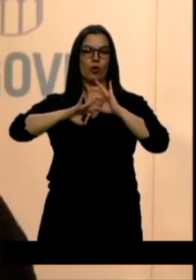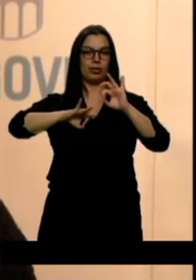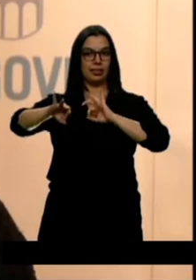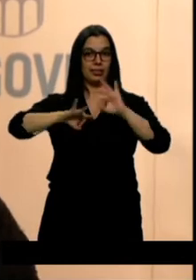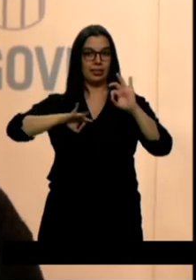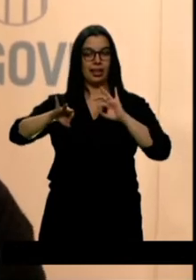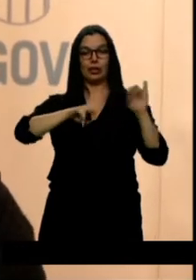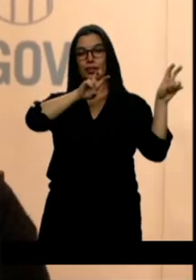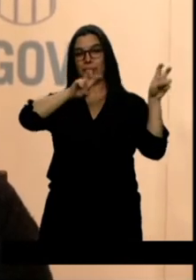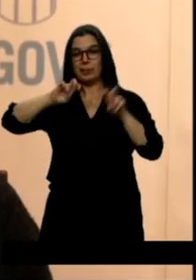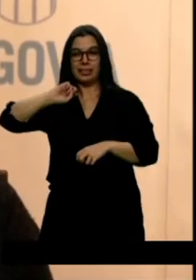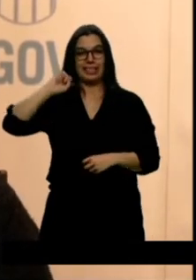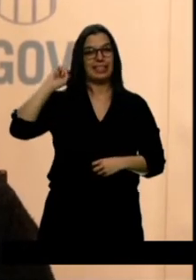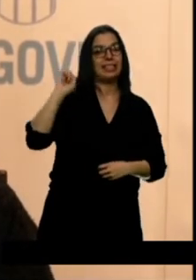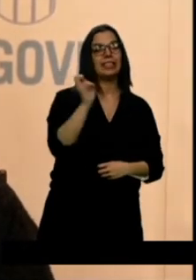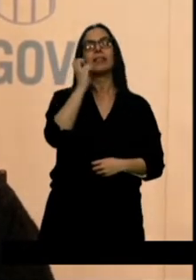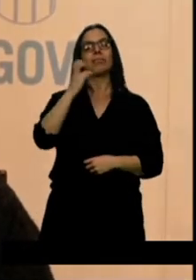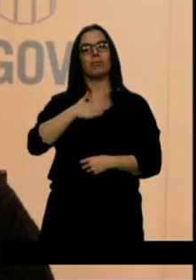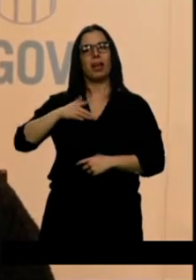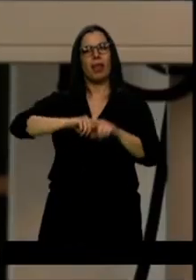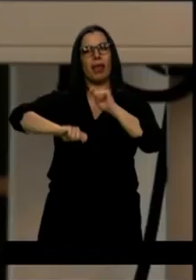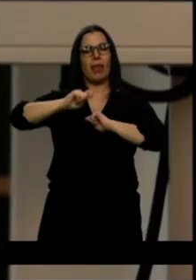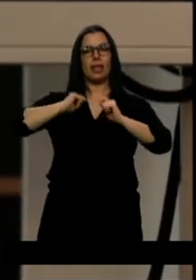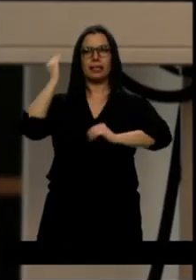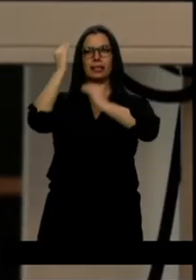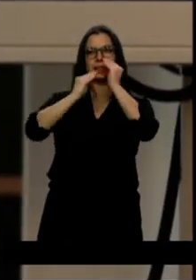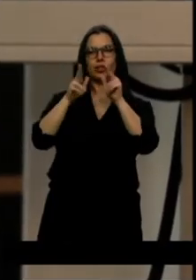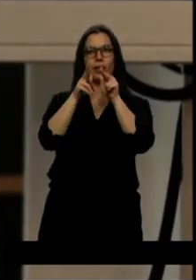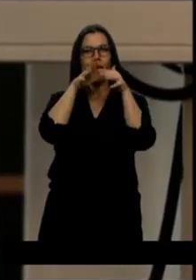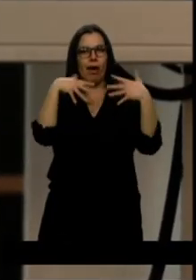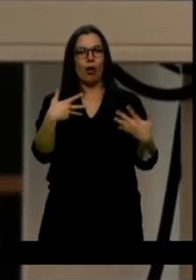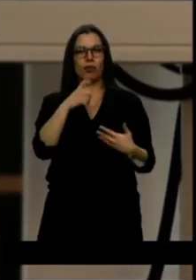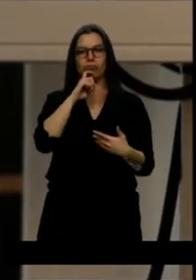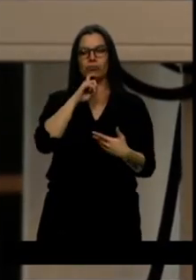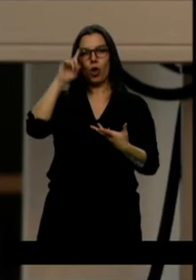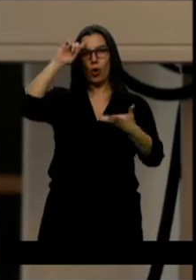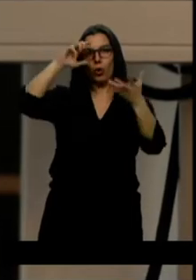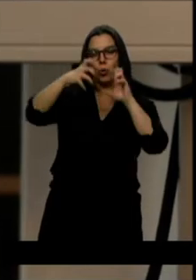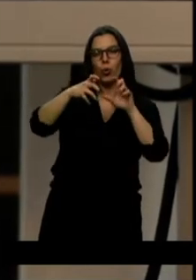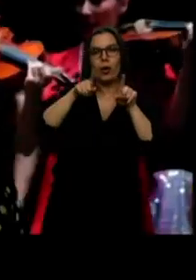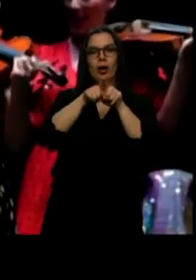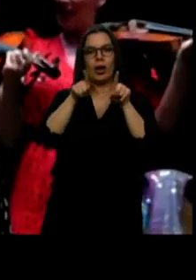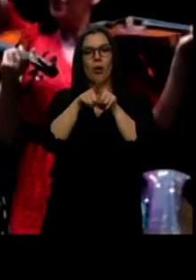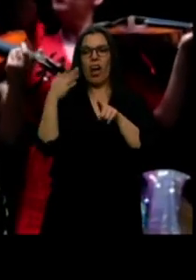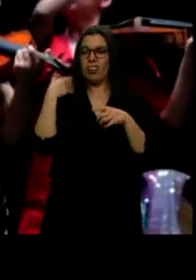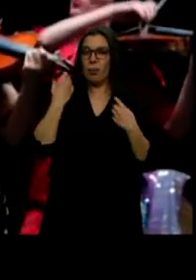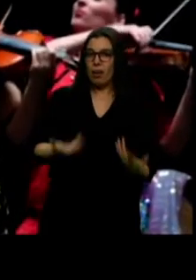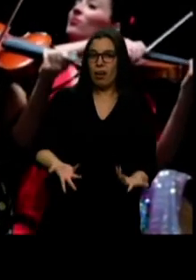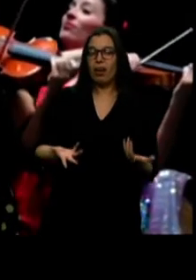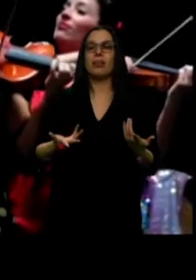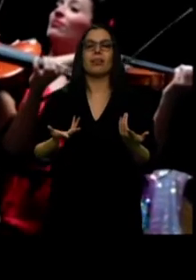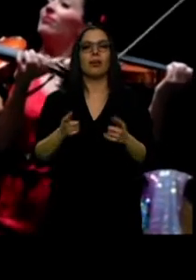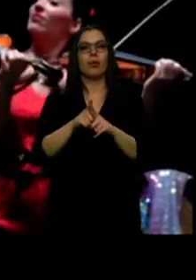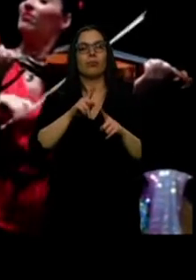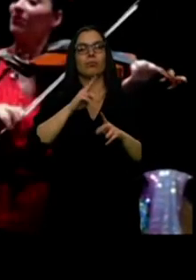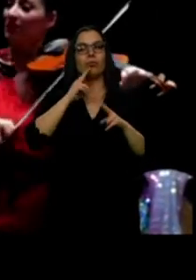con el objetivo de hacer reflexionar sobre la sociedad actual. Locura, con lo bien que estábamos, La Baltasara o Me Siento Pulga son solo algunas de las piezas